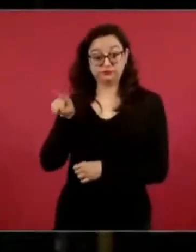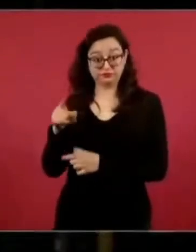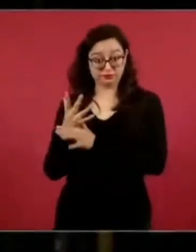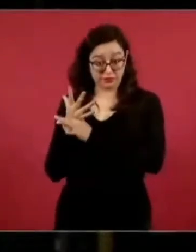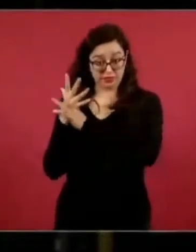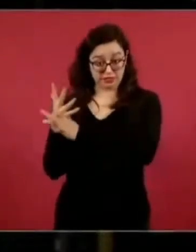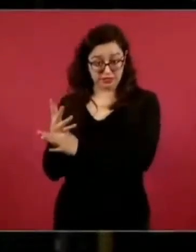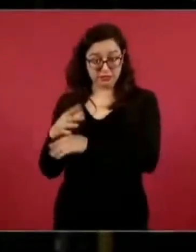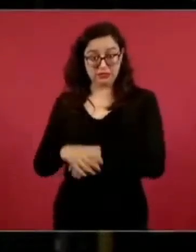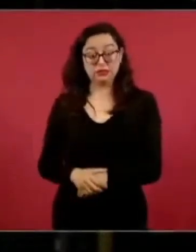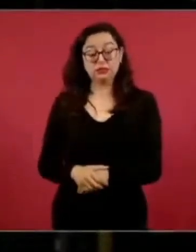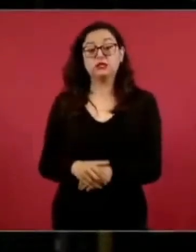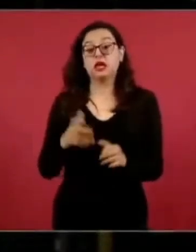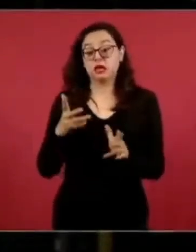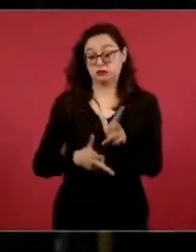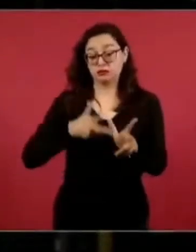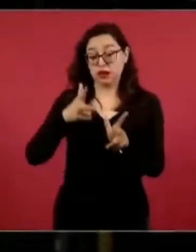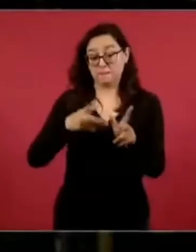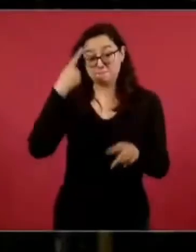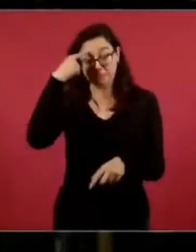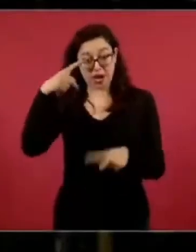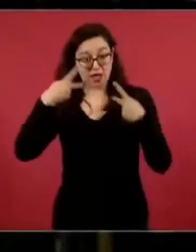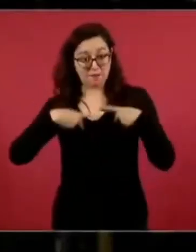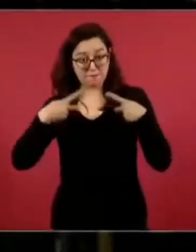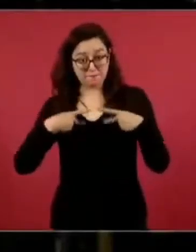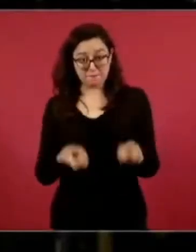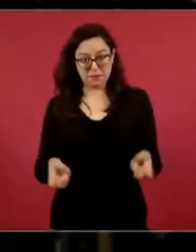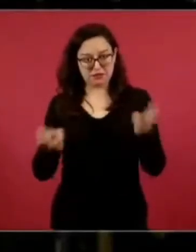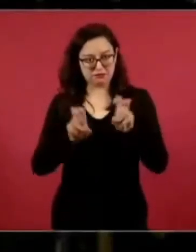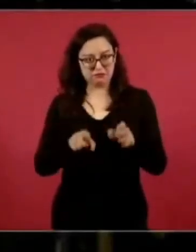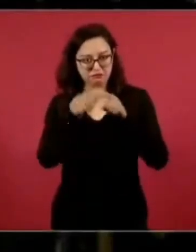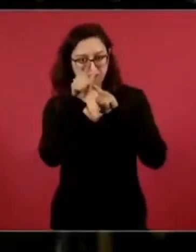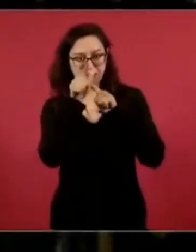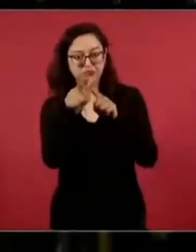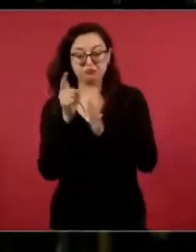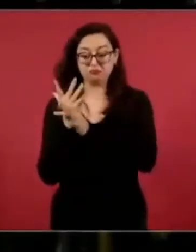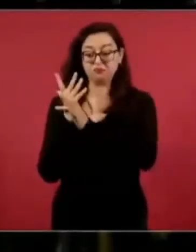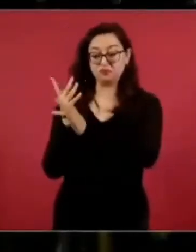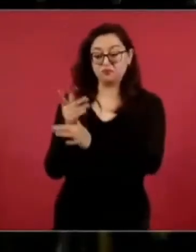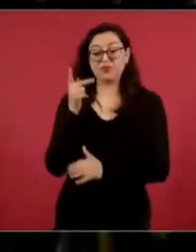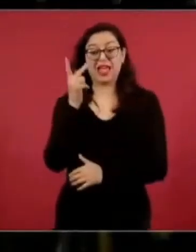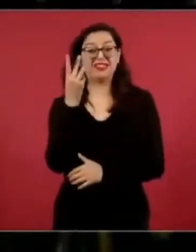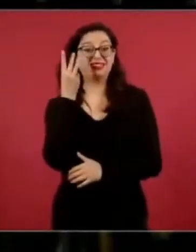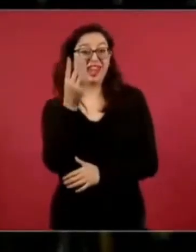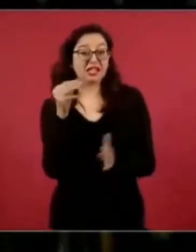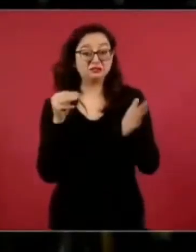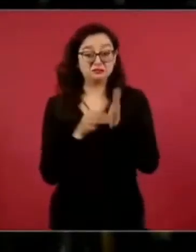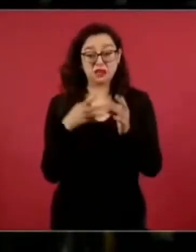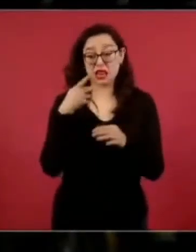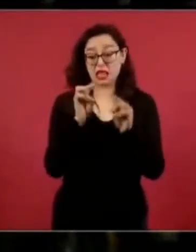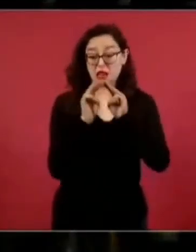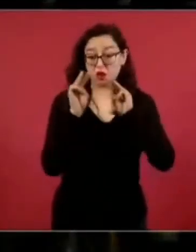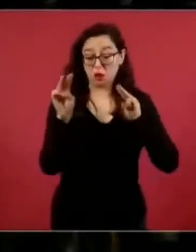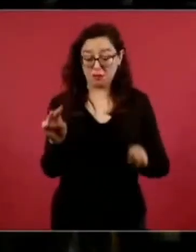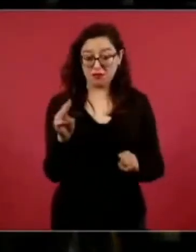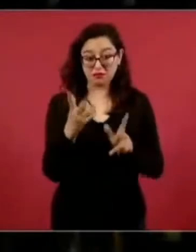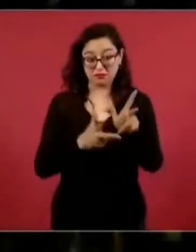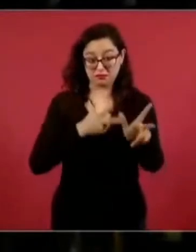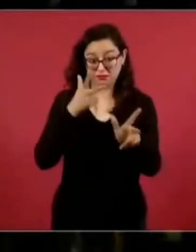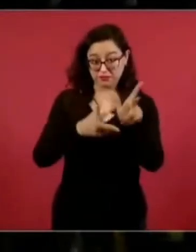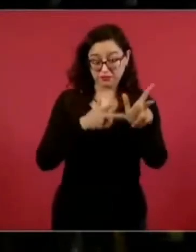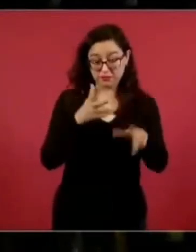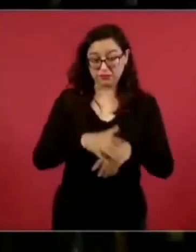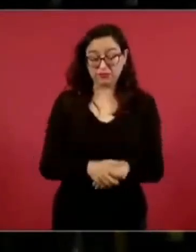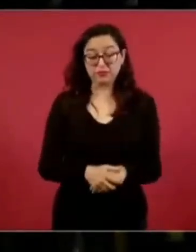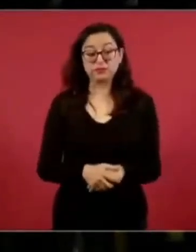proyecto de los trenes de pasajeros. Ella habla de tres mil kilómetros de red ferroviaria y habla de esta